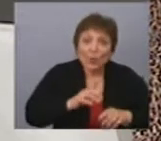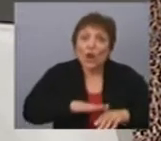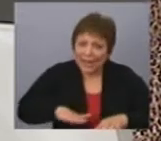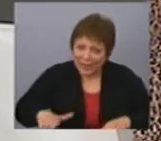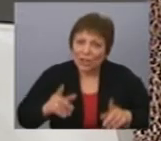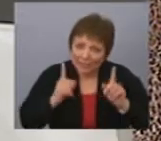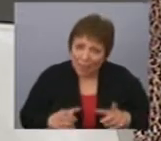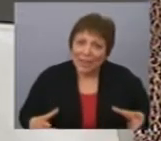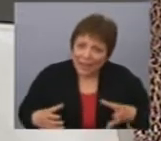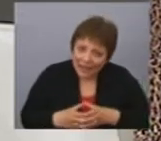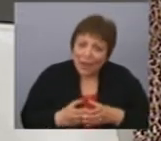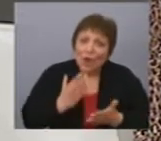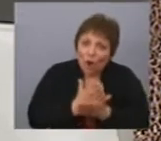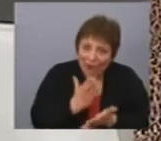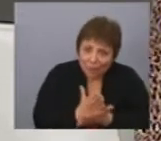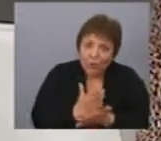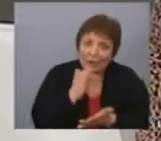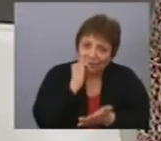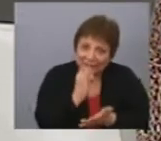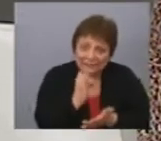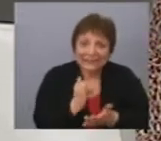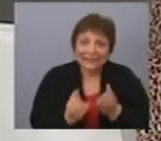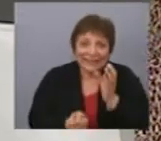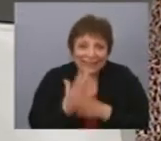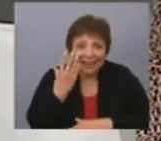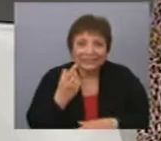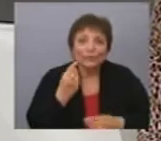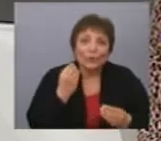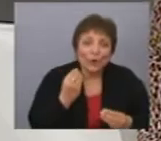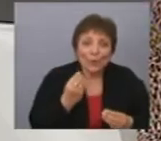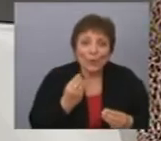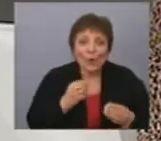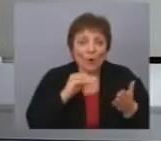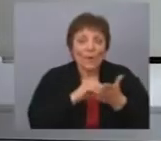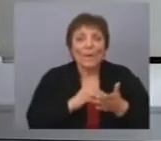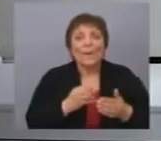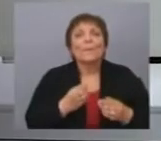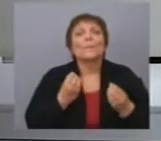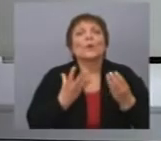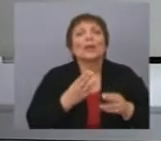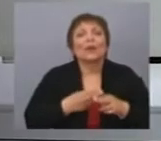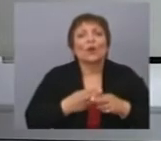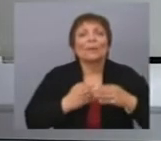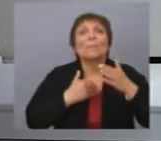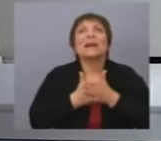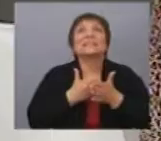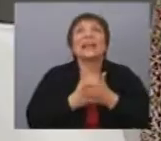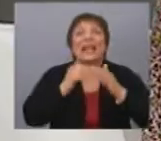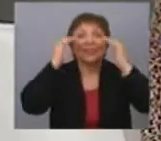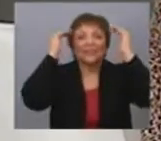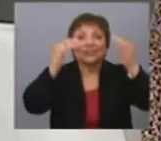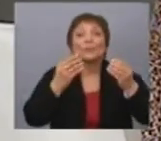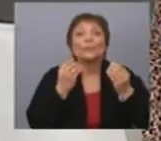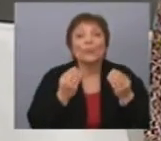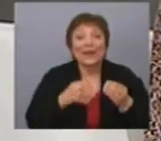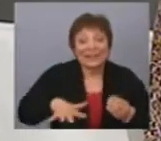acompañaron y colaboraron en la creación del personaje. ¿Por qué se llama Más Cerca del Cielo? Porque los sitios